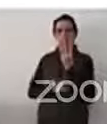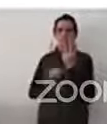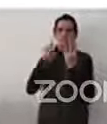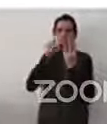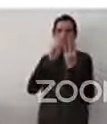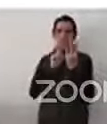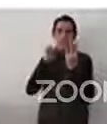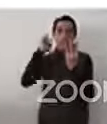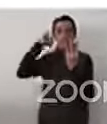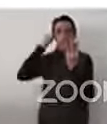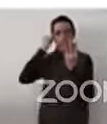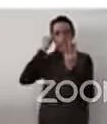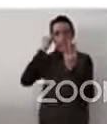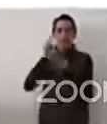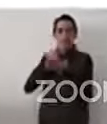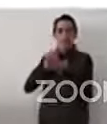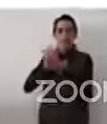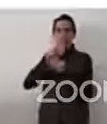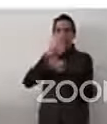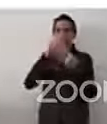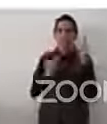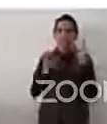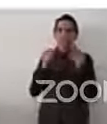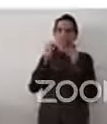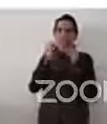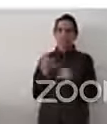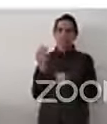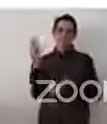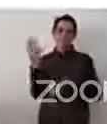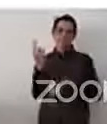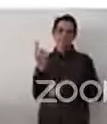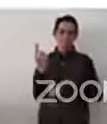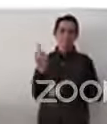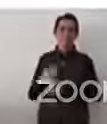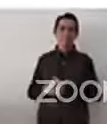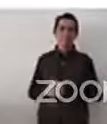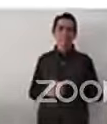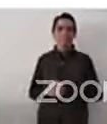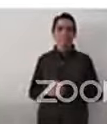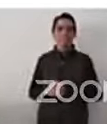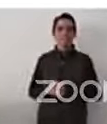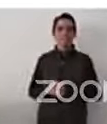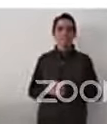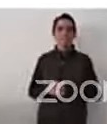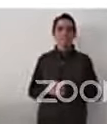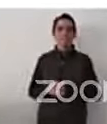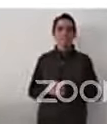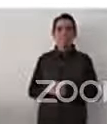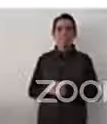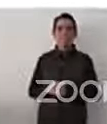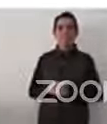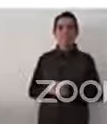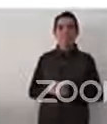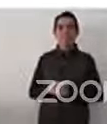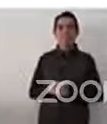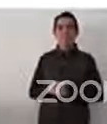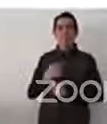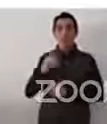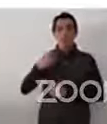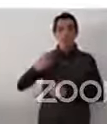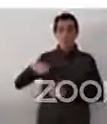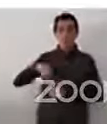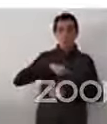interseccionalidad, porque si no vamos a, en nuestro afán por incluir, vamos a